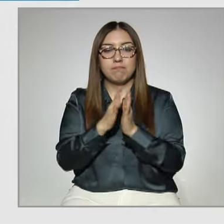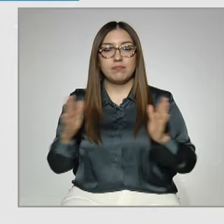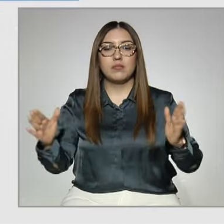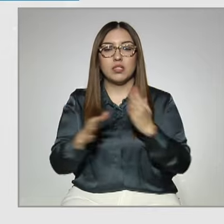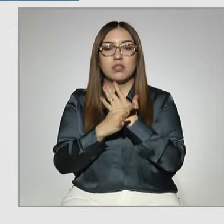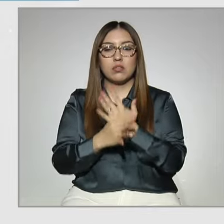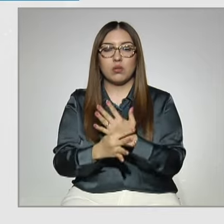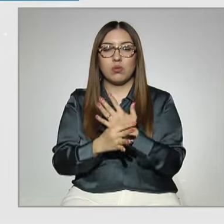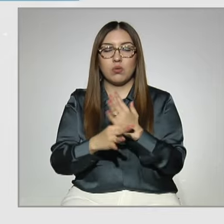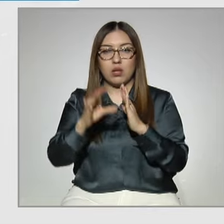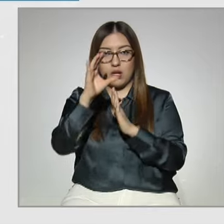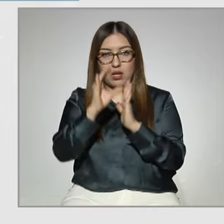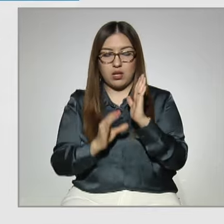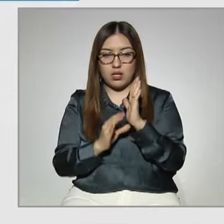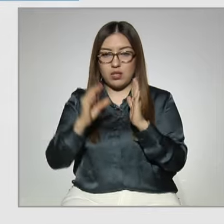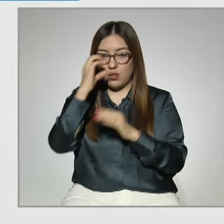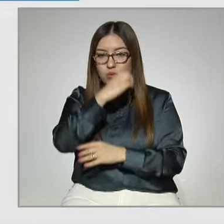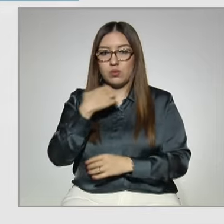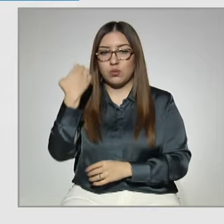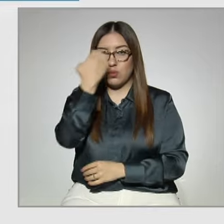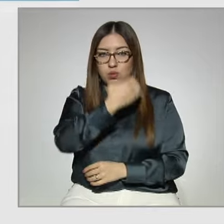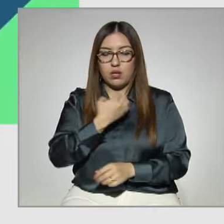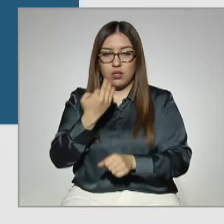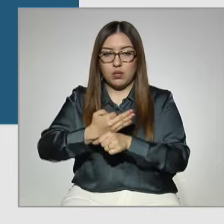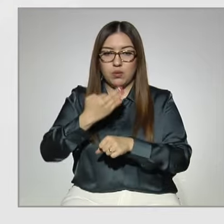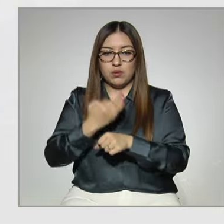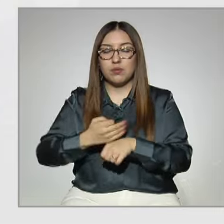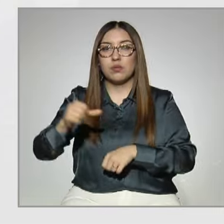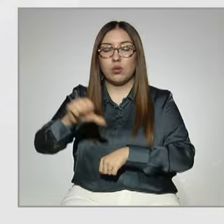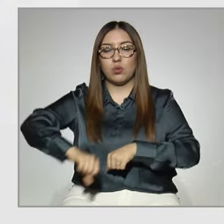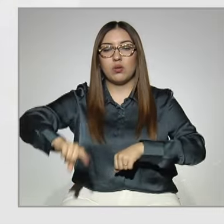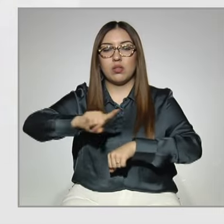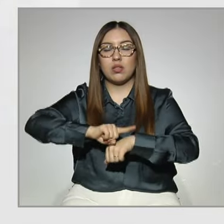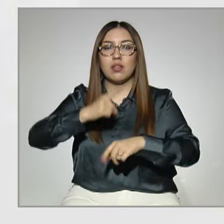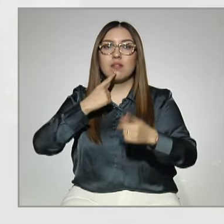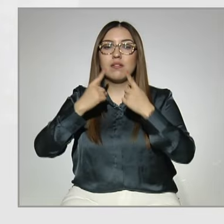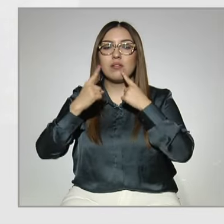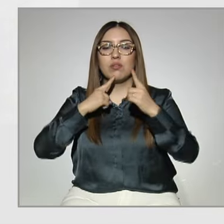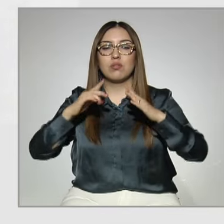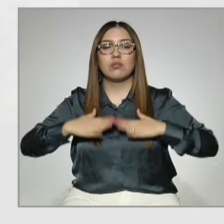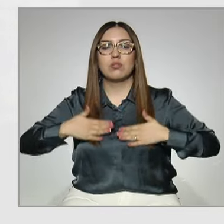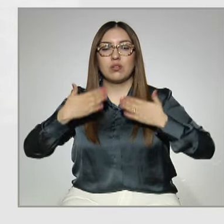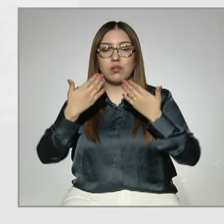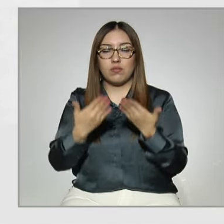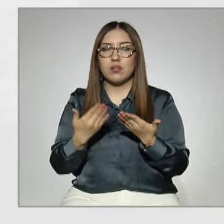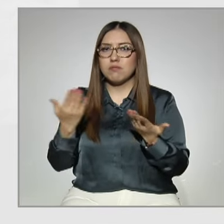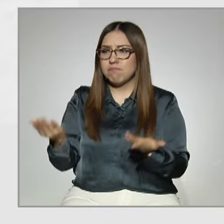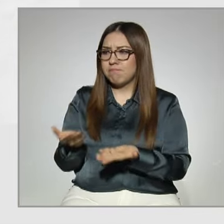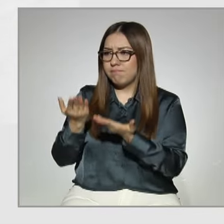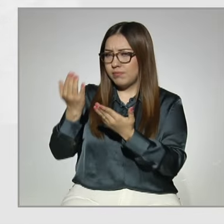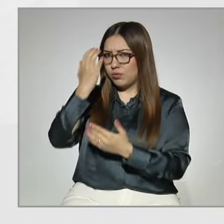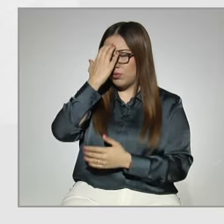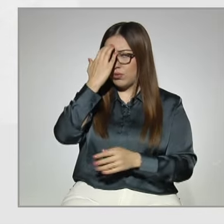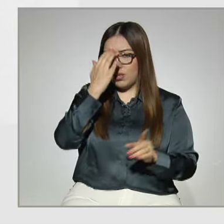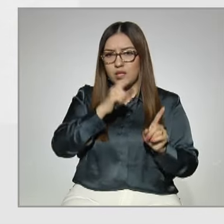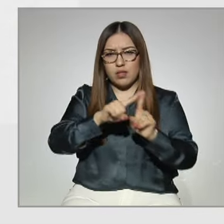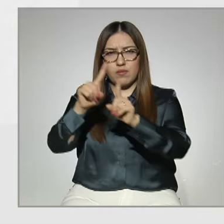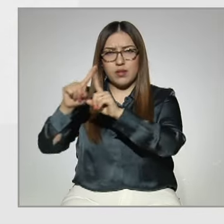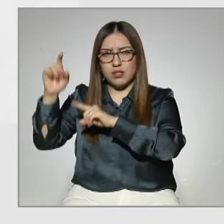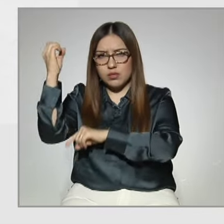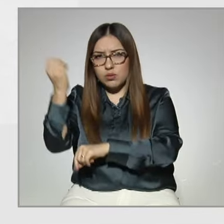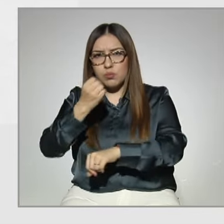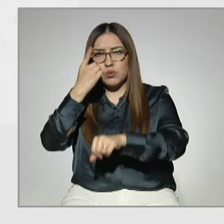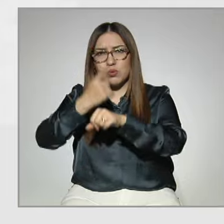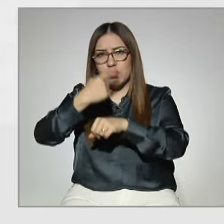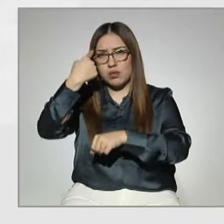calendario escolar oficial vigente. Hoy, en Diálogos en Confianza, conoce diferentes opciones para evitar